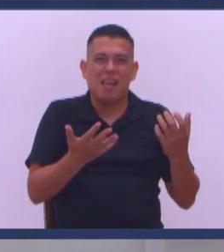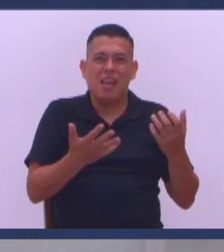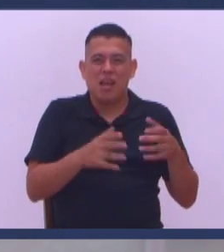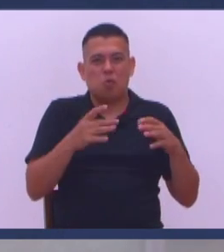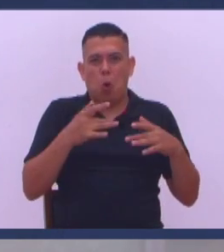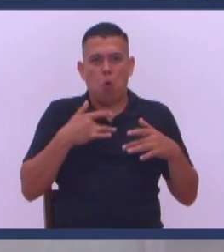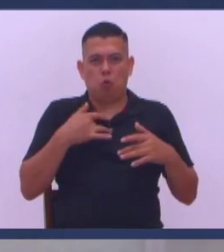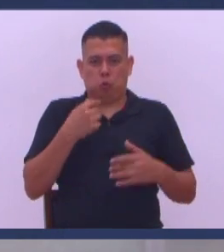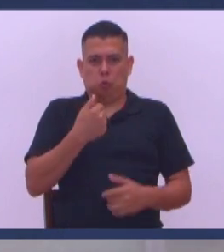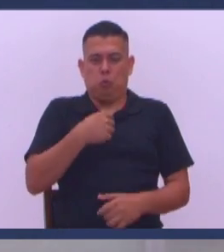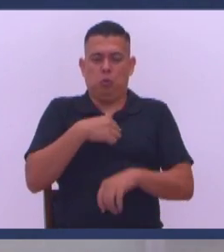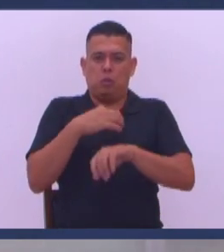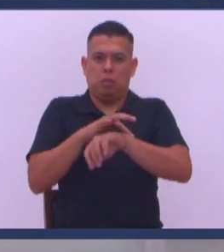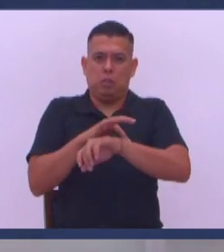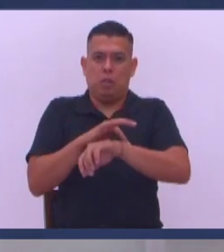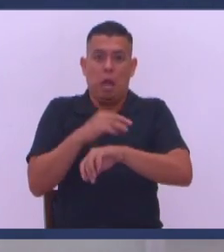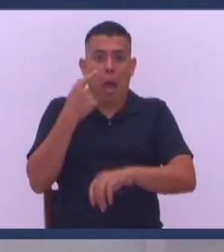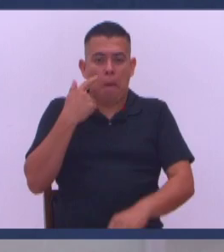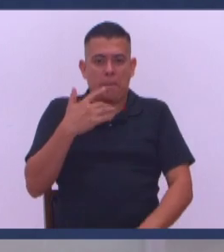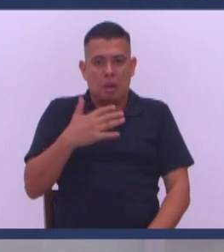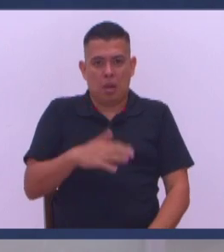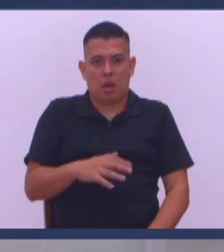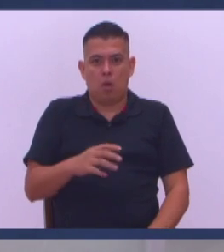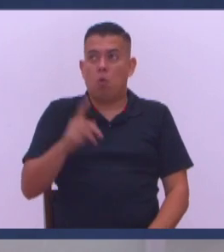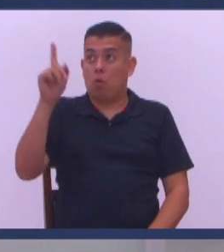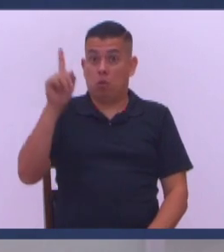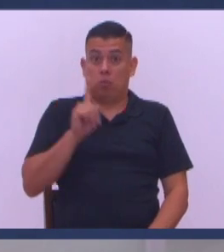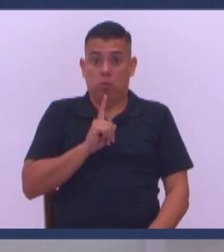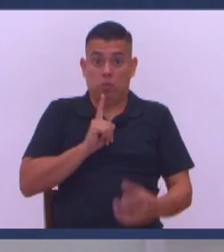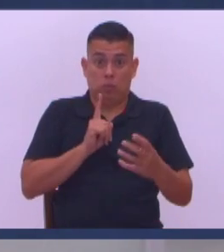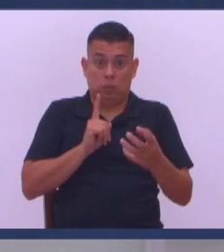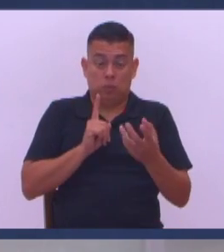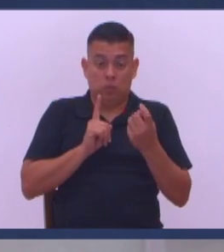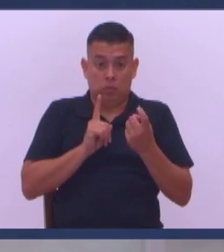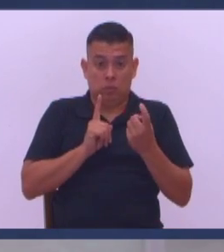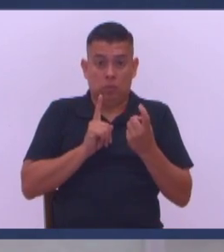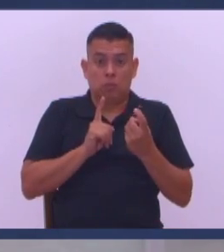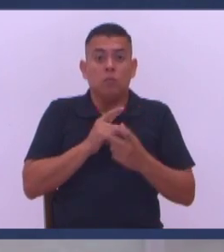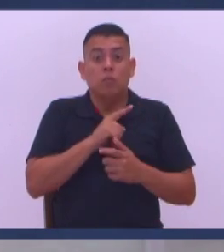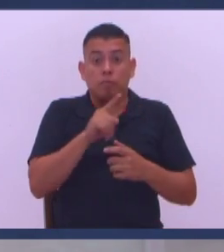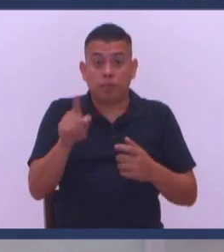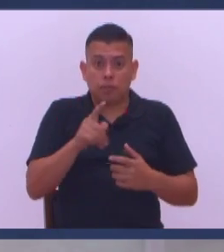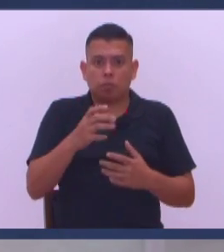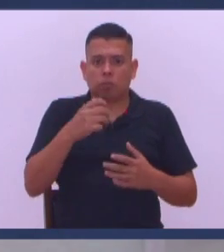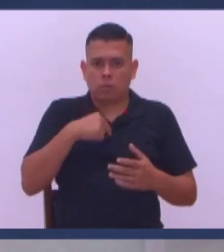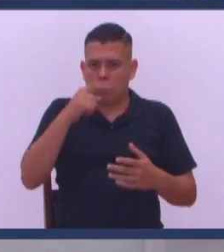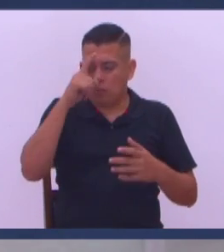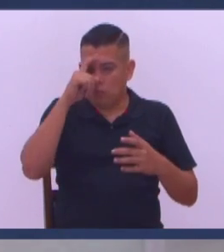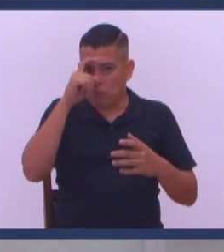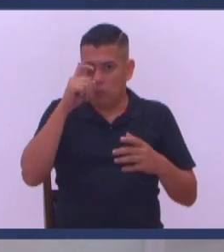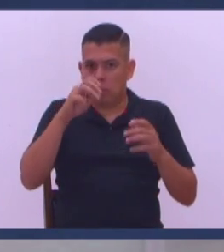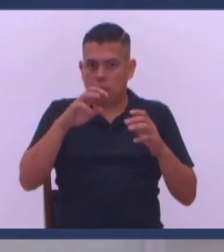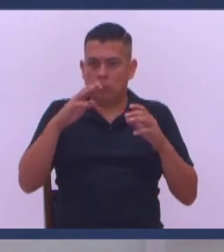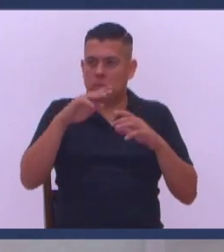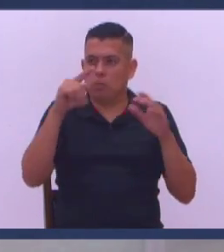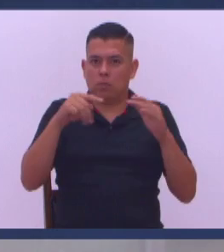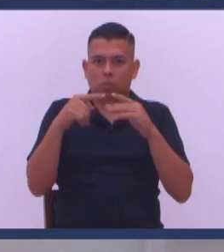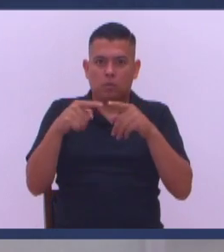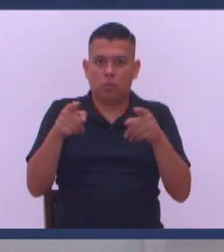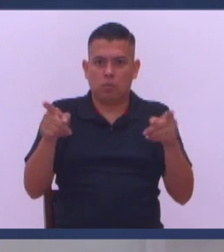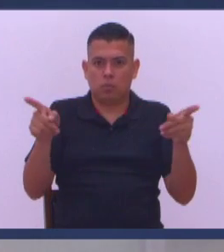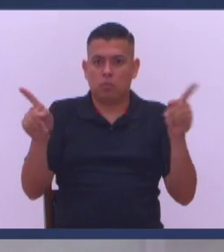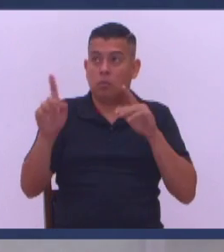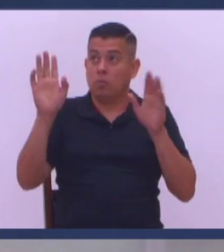El peligro De no pasar por las aguas de vida Es que nosotros Creemos que por las obras Externas que hacemos